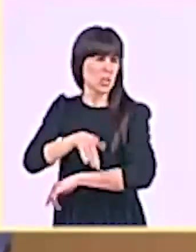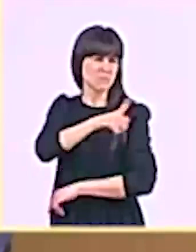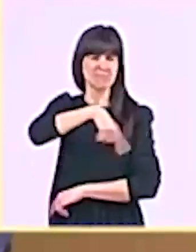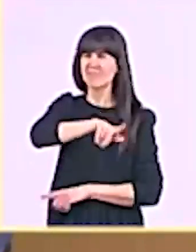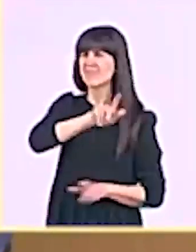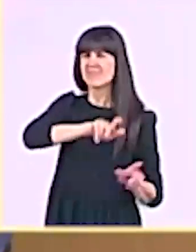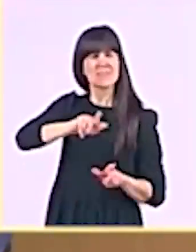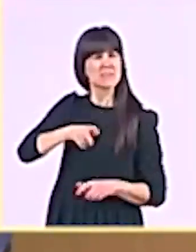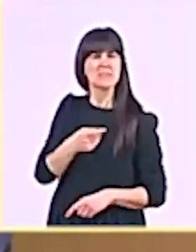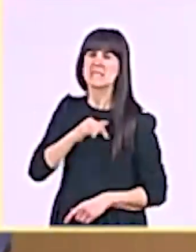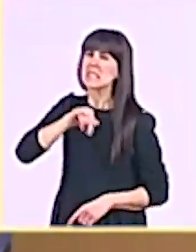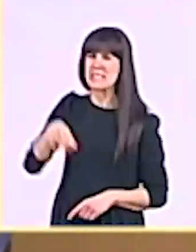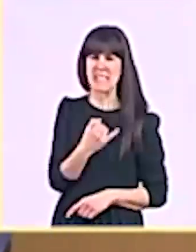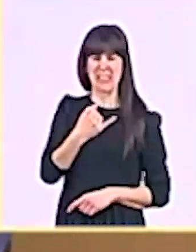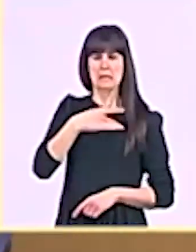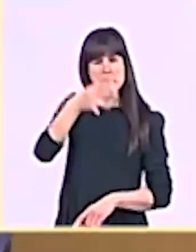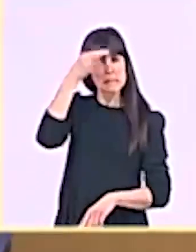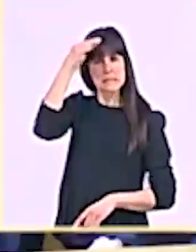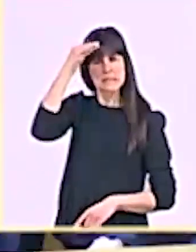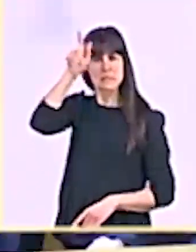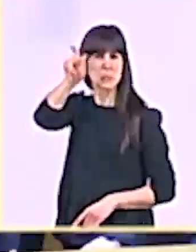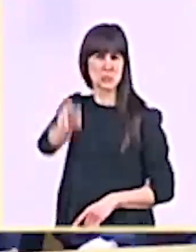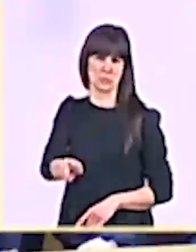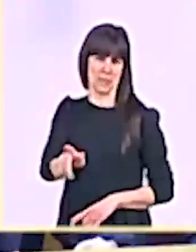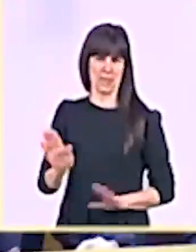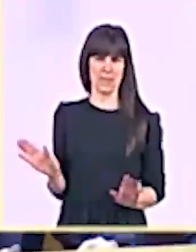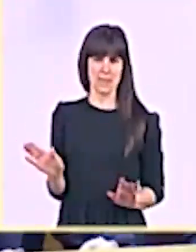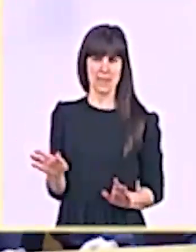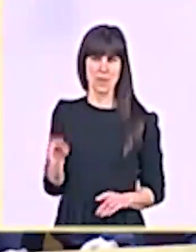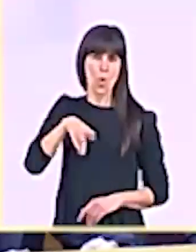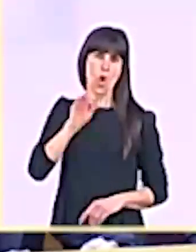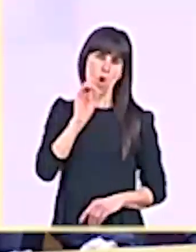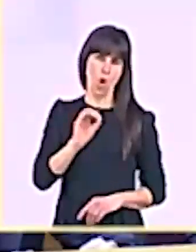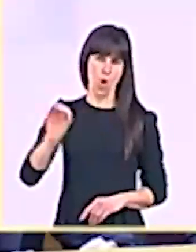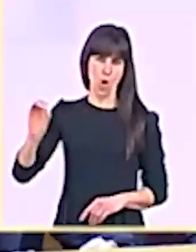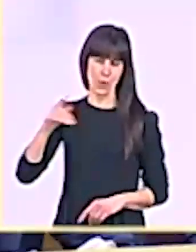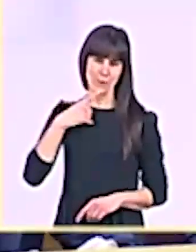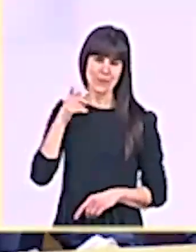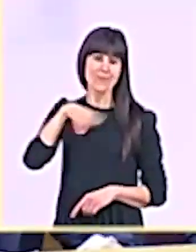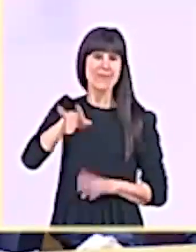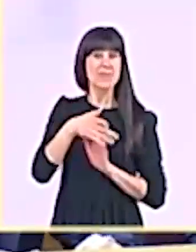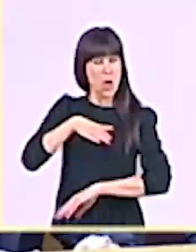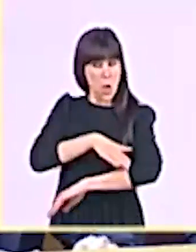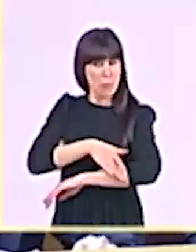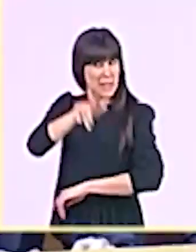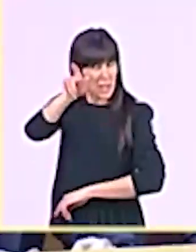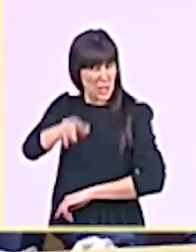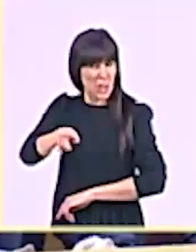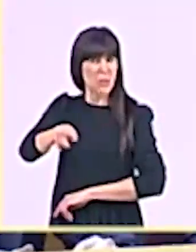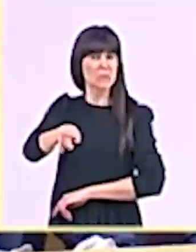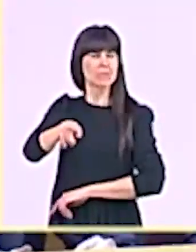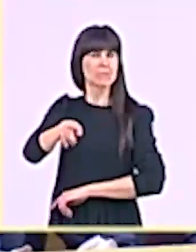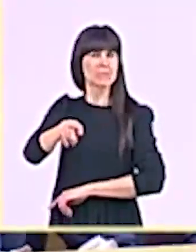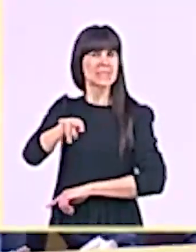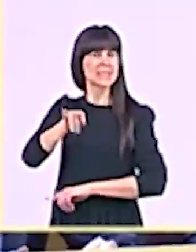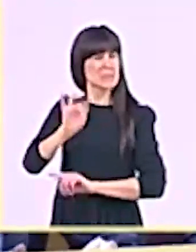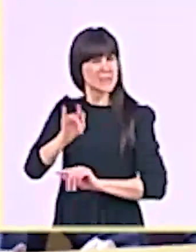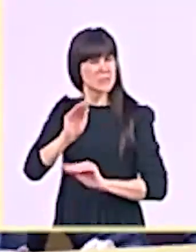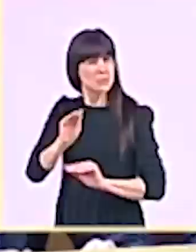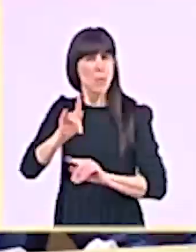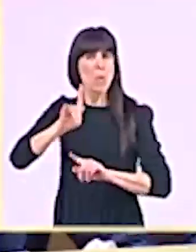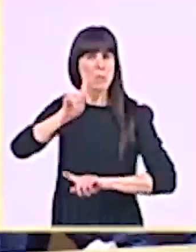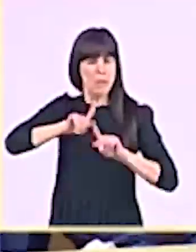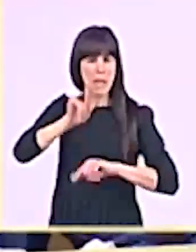y su gobierno generan problemas todas las semanas. Llevan ustedes cuatro años y medio generando problemas. ¿Cómo no van a estar